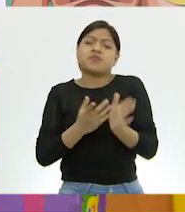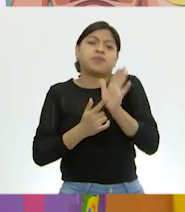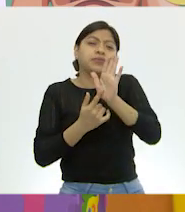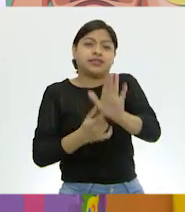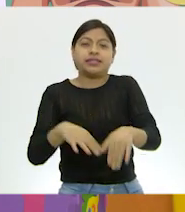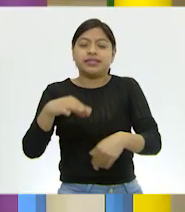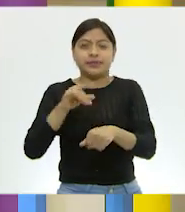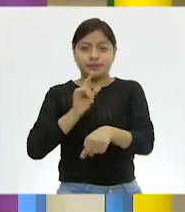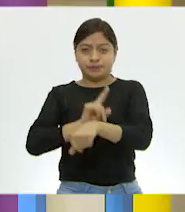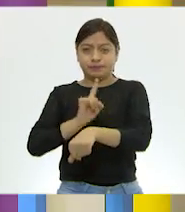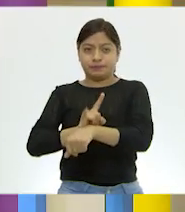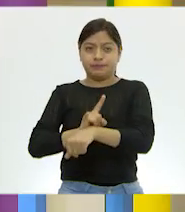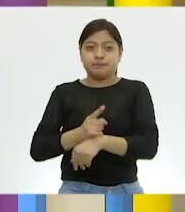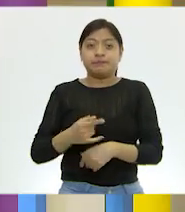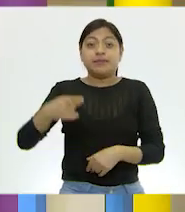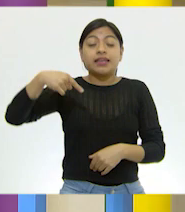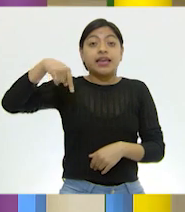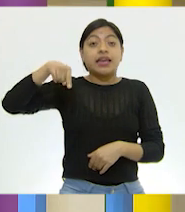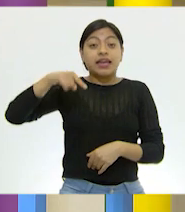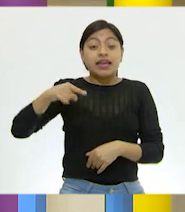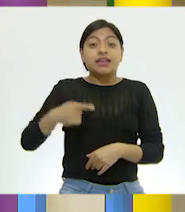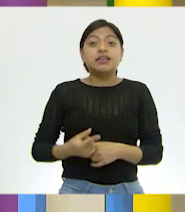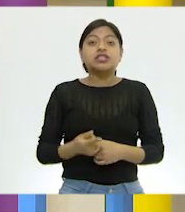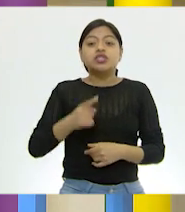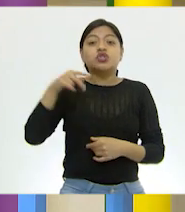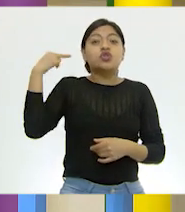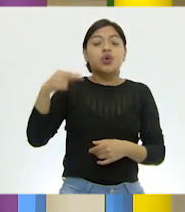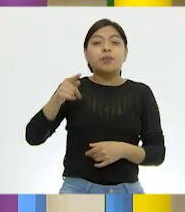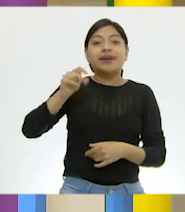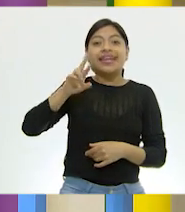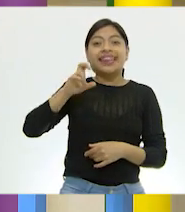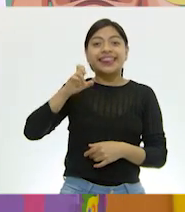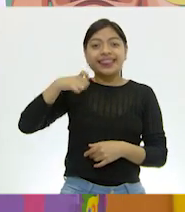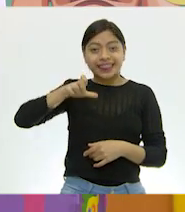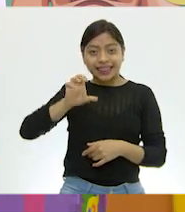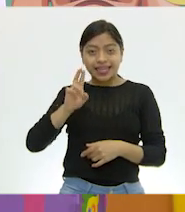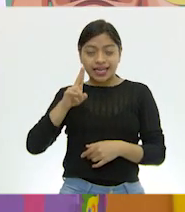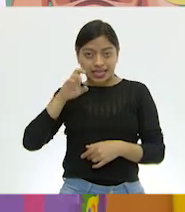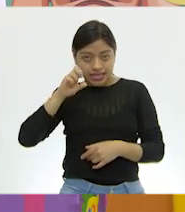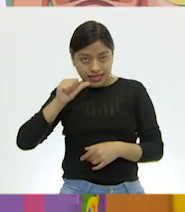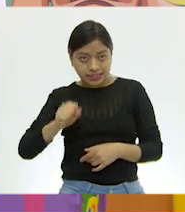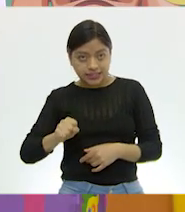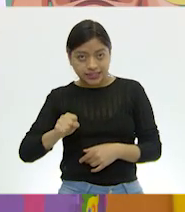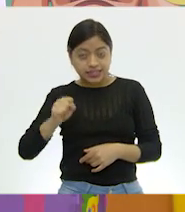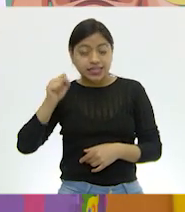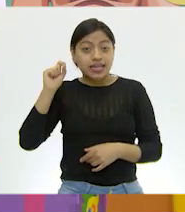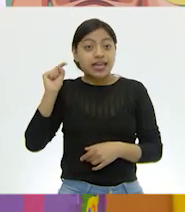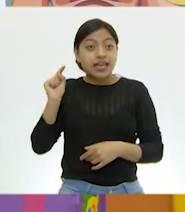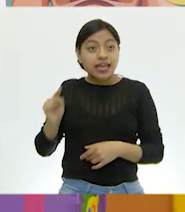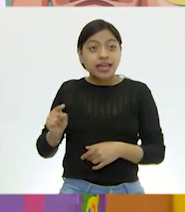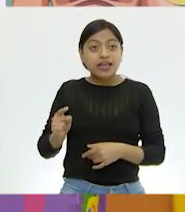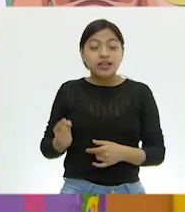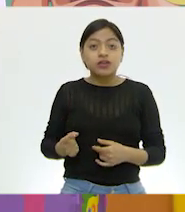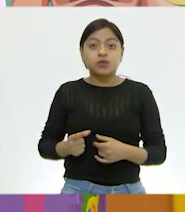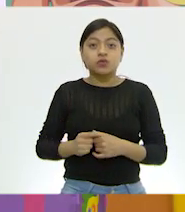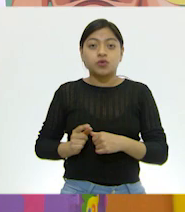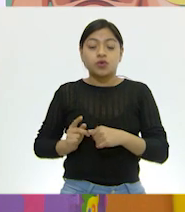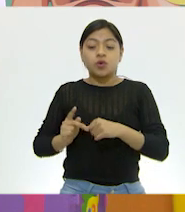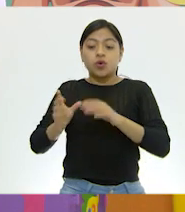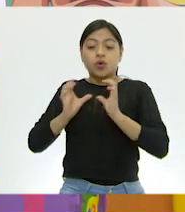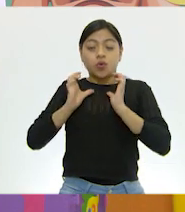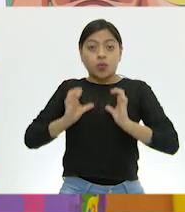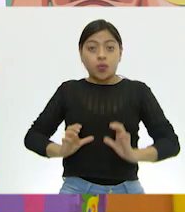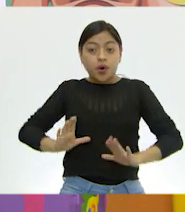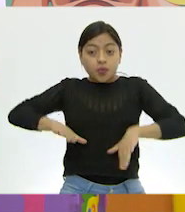Ok, que se llaman tráqueas. Y estos tubitos están conectados a la parte externa de su